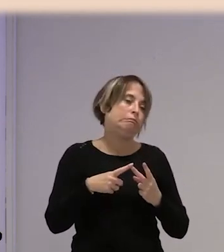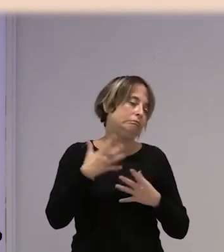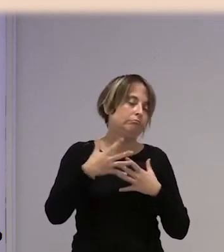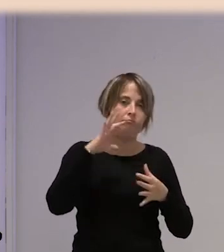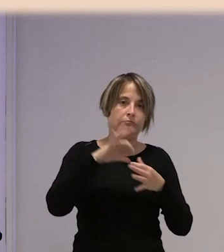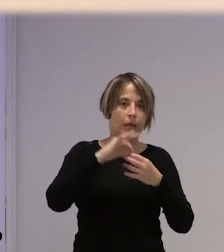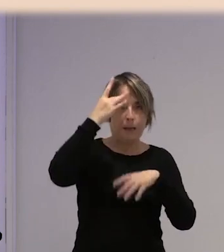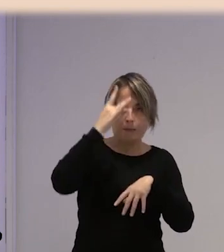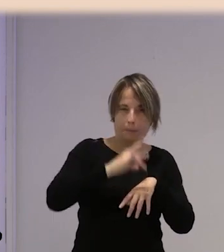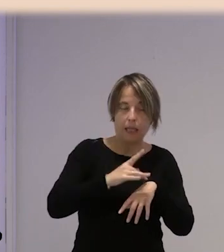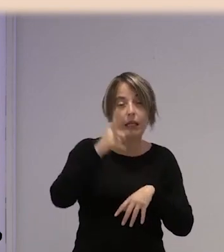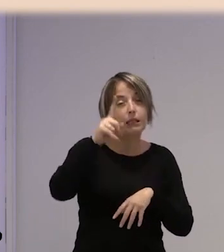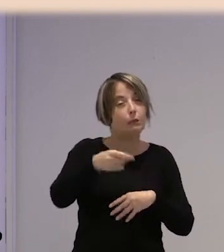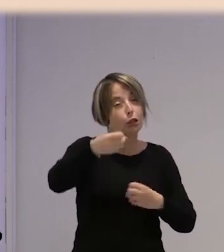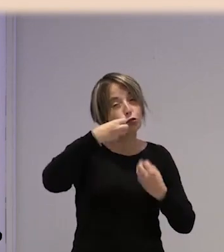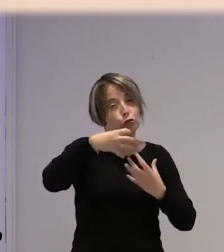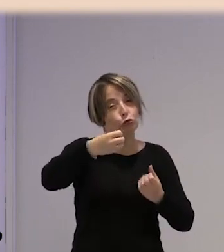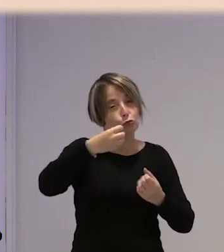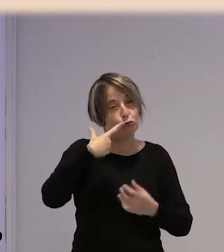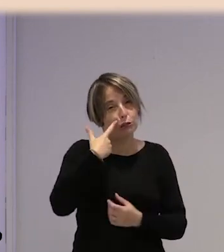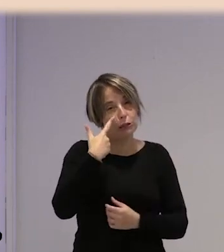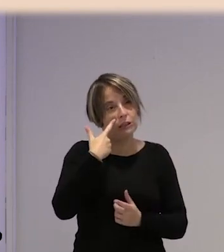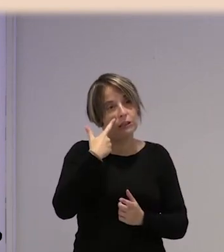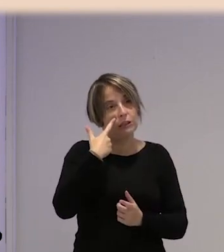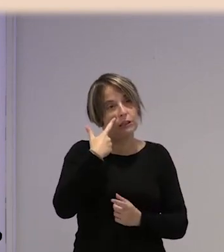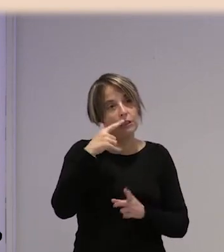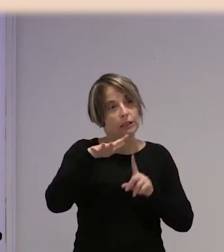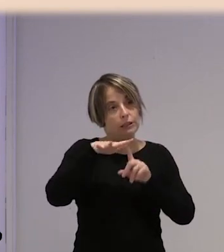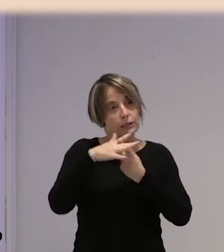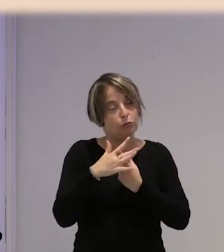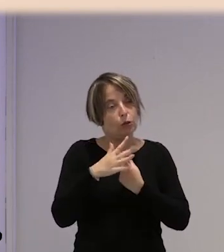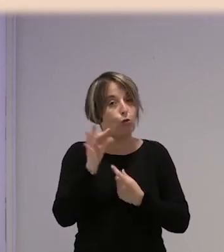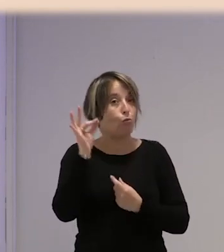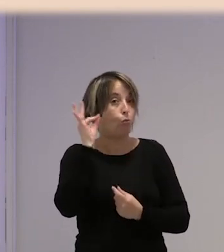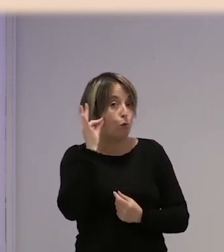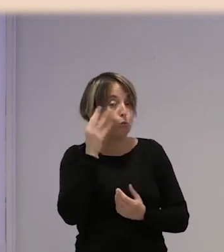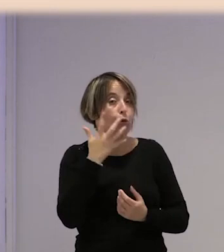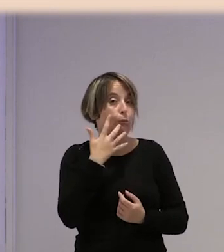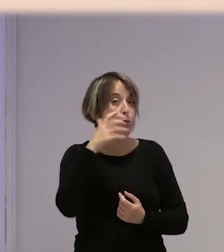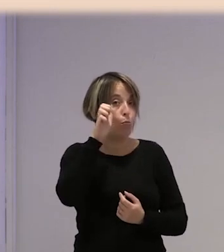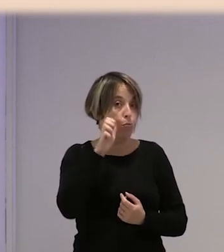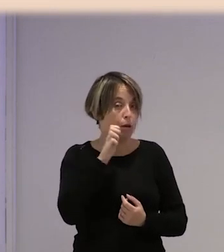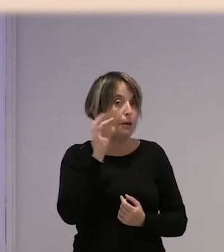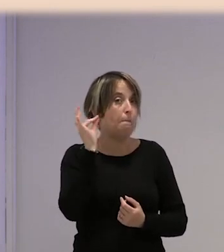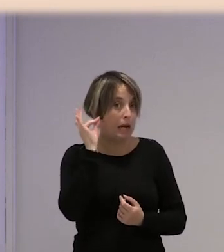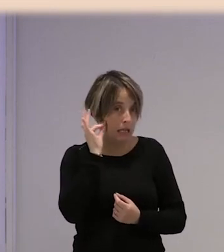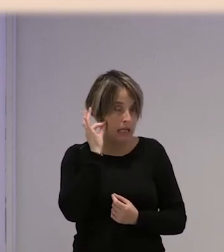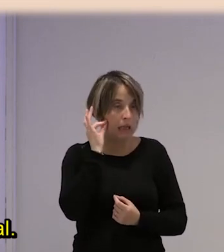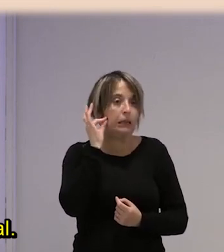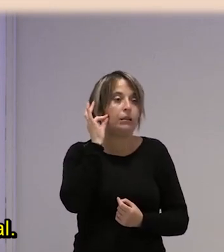me contabas, me contabas también, Nayet, la situación de una mujer embarazada, que en este caso hablaba ya antes del miedo,